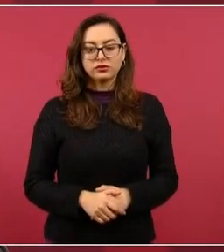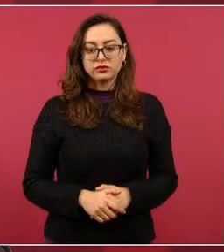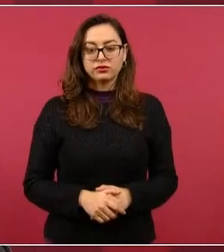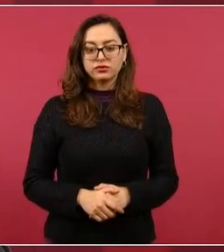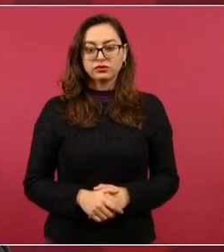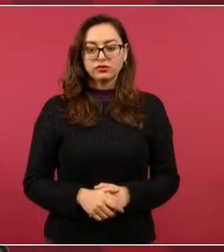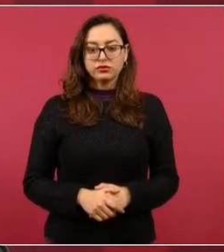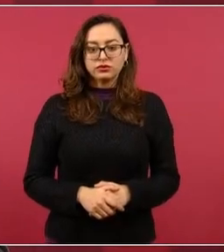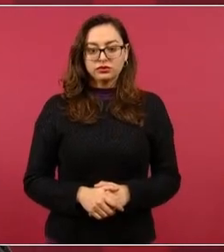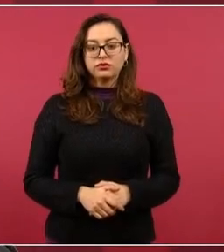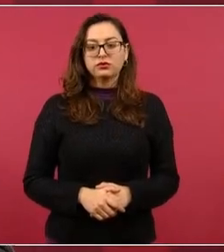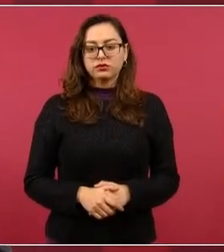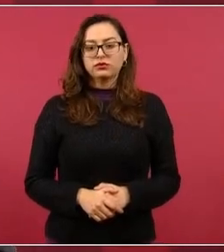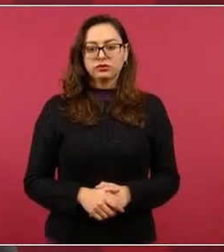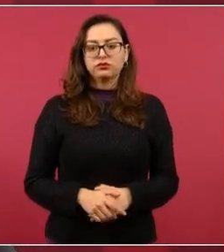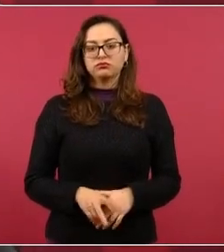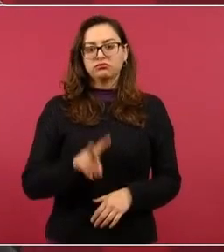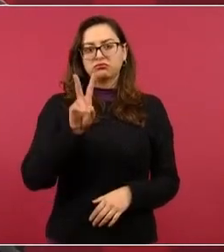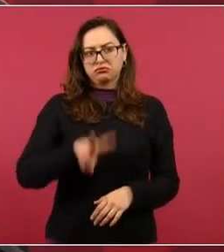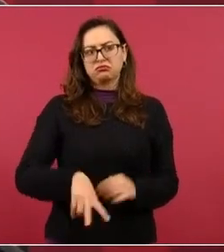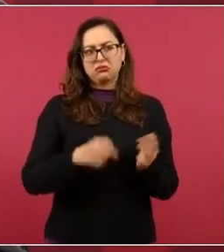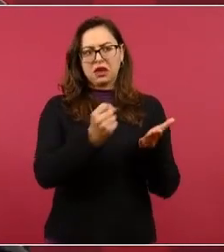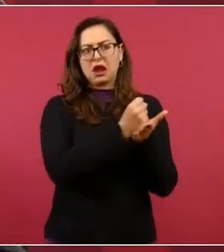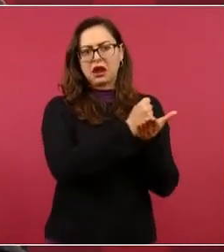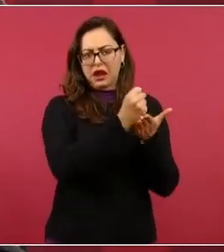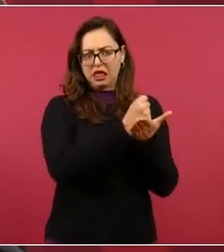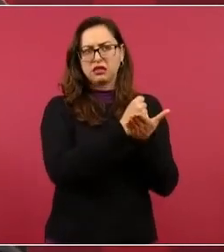una autorización de crédito